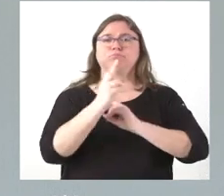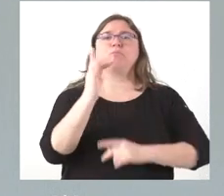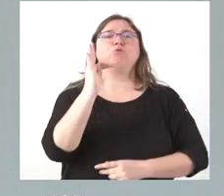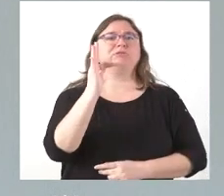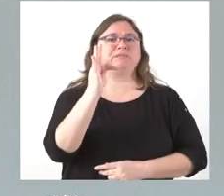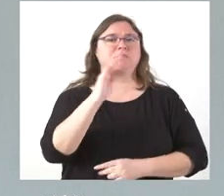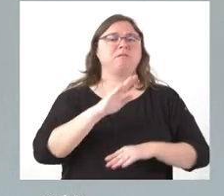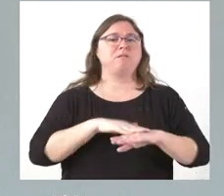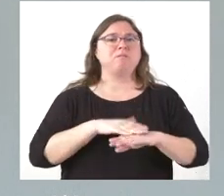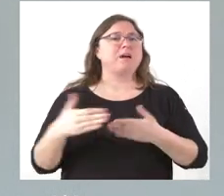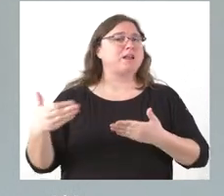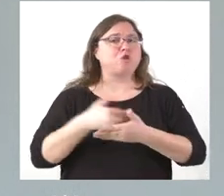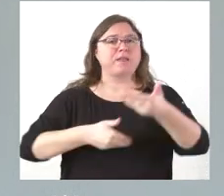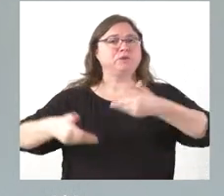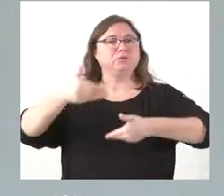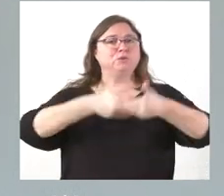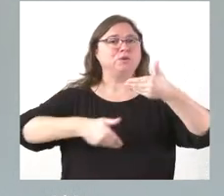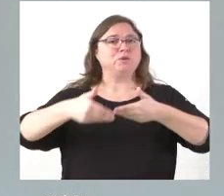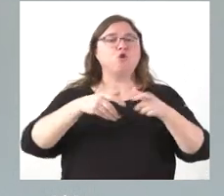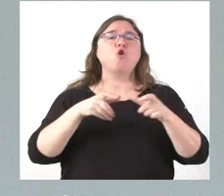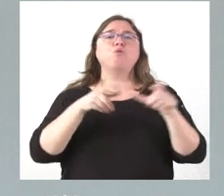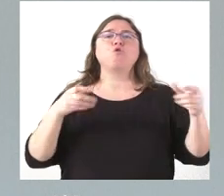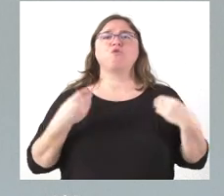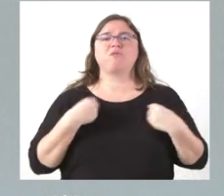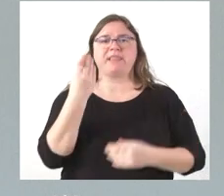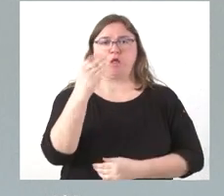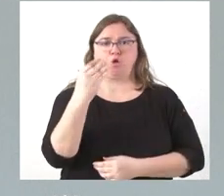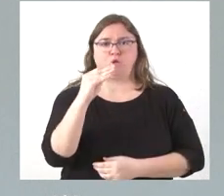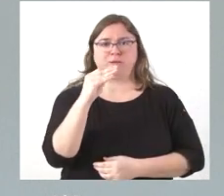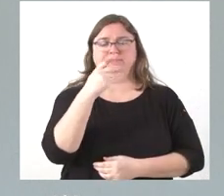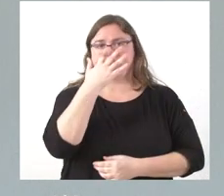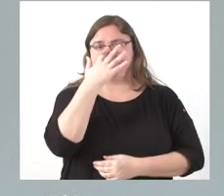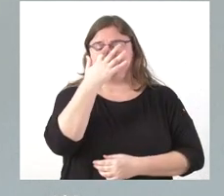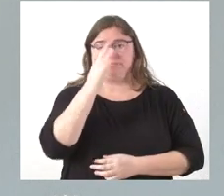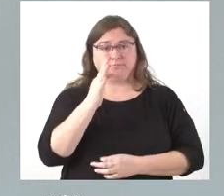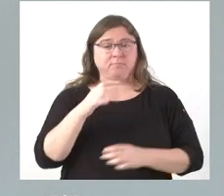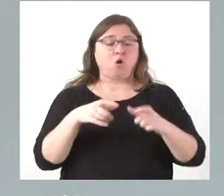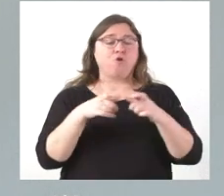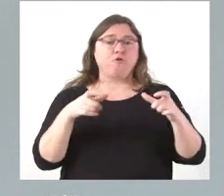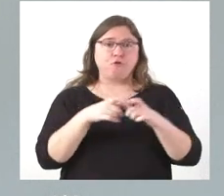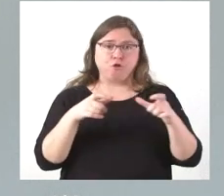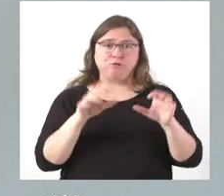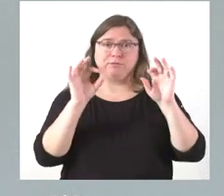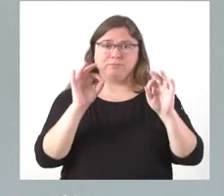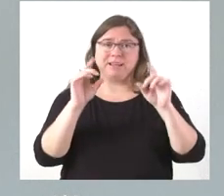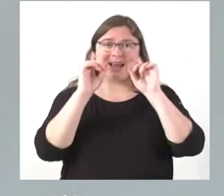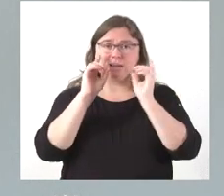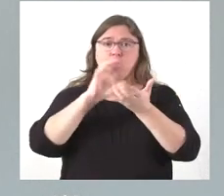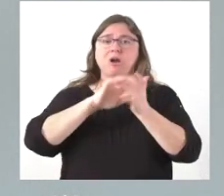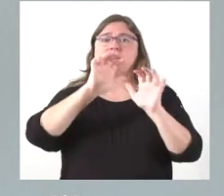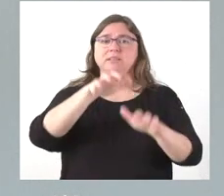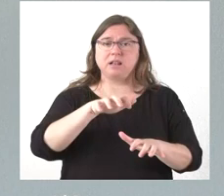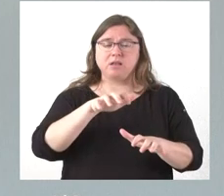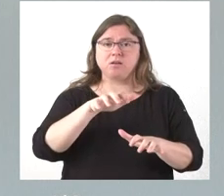a todas las solicitudes que ha habido del bono Vivienda Joven. Este es un bono que en el caso concreto de Castileo León